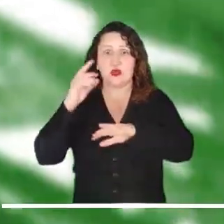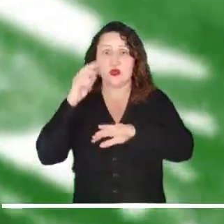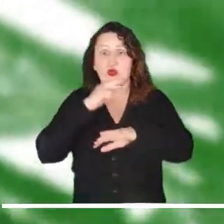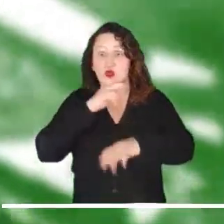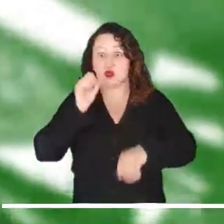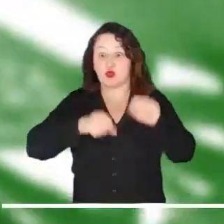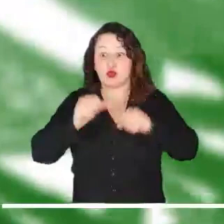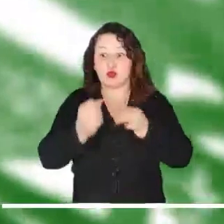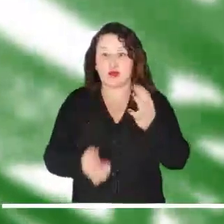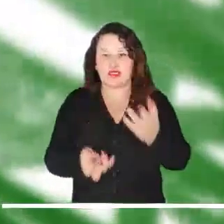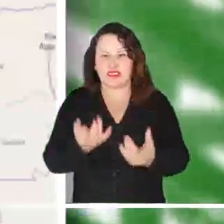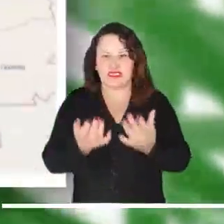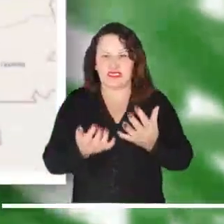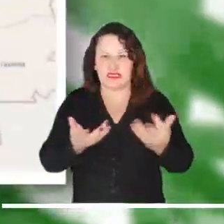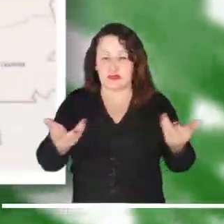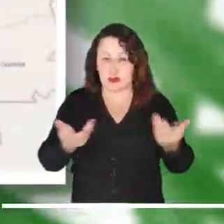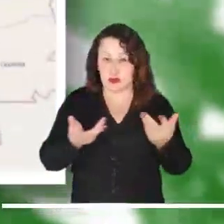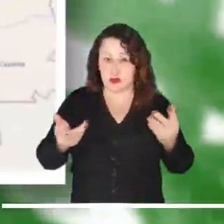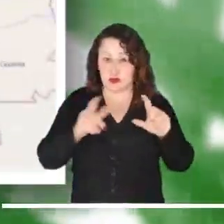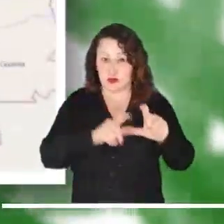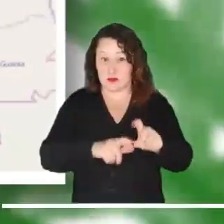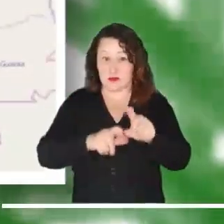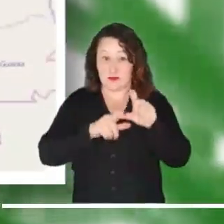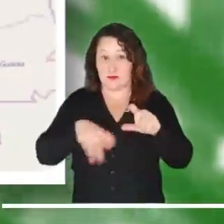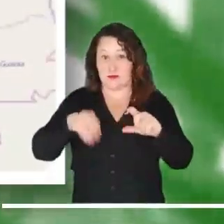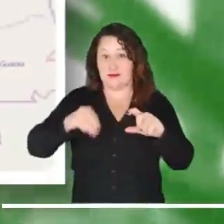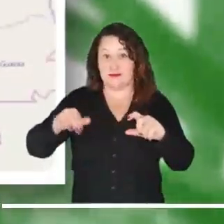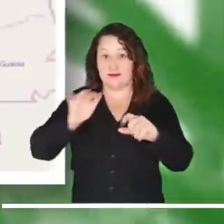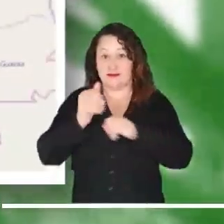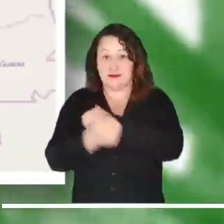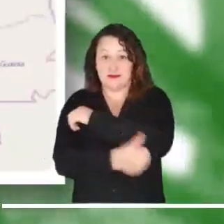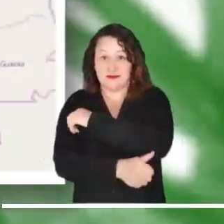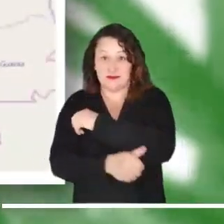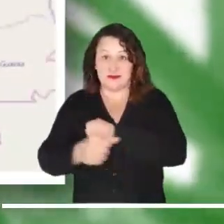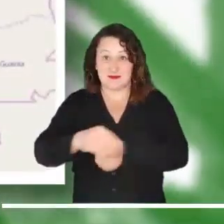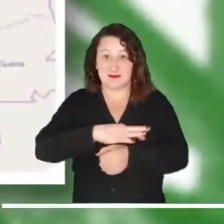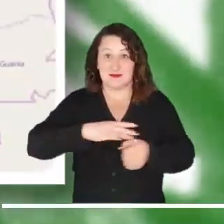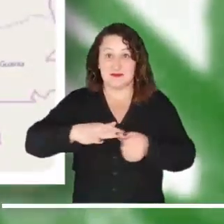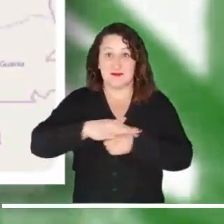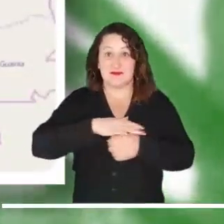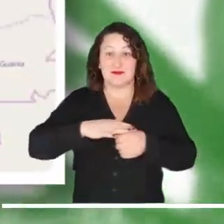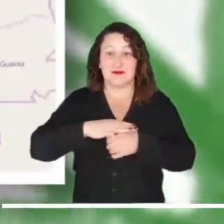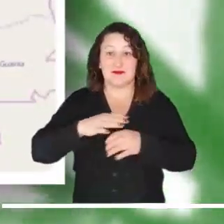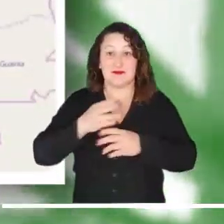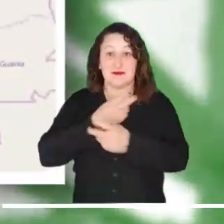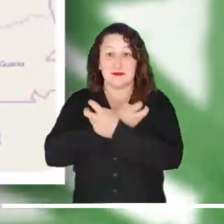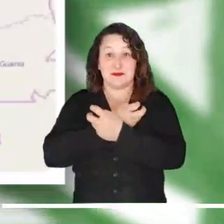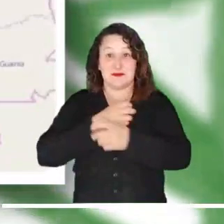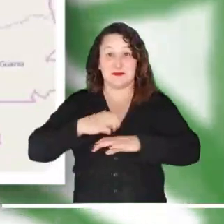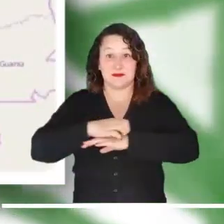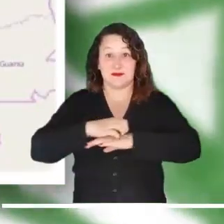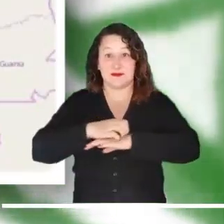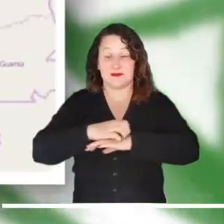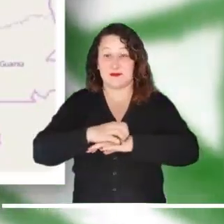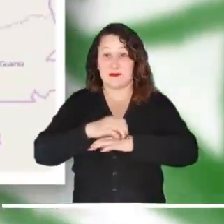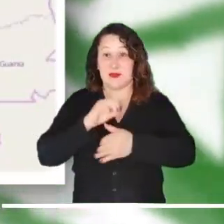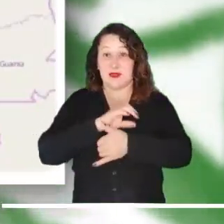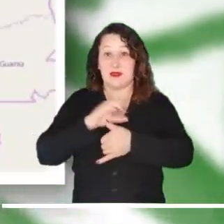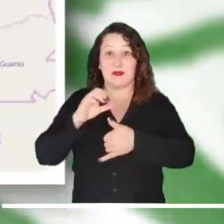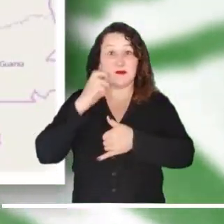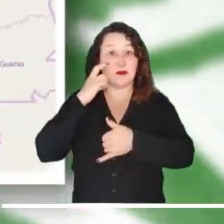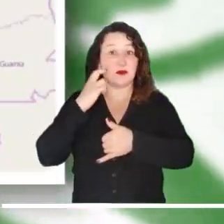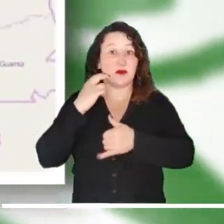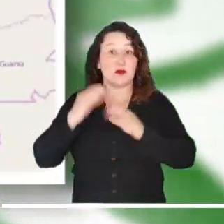Alerta roja por alta probabilidad de incendios en los departamentos de La Guajira, Magdalena, Boyacá, Cundinamarca, Huila y Tolima.